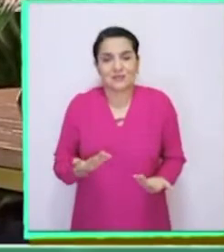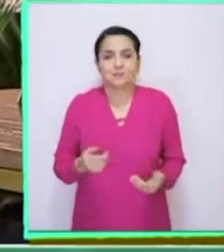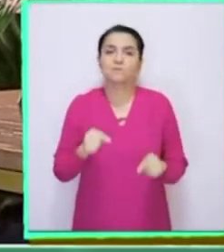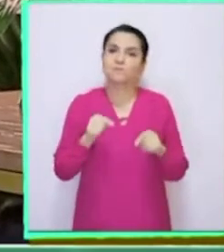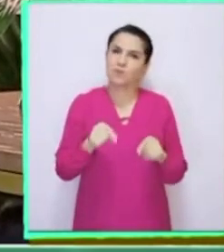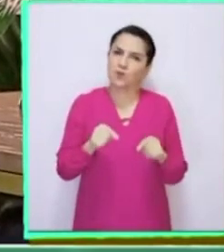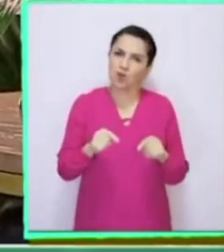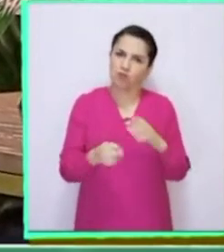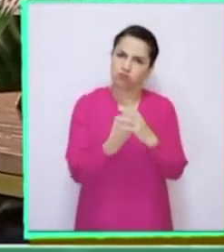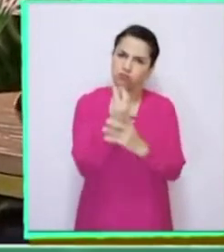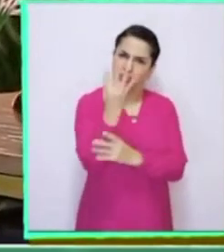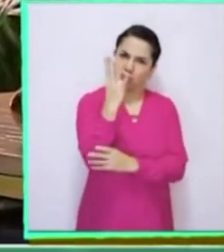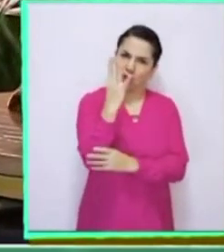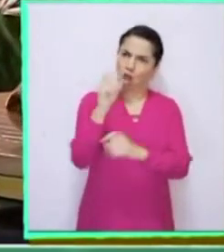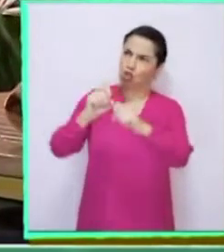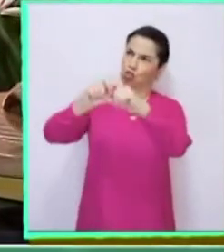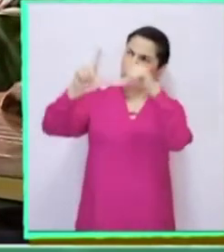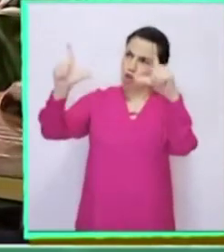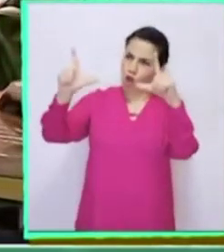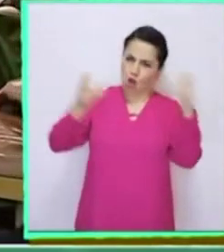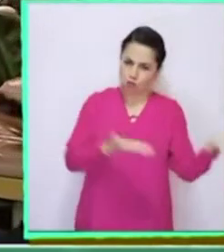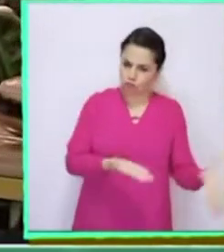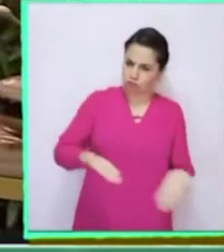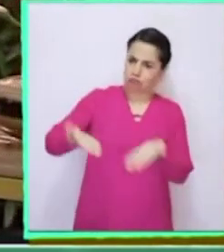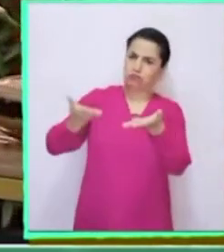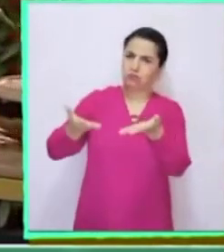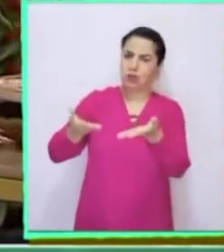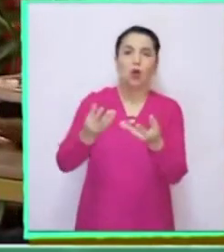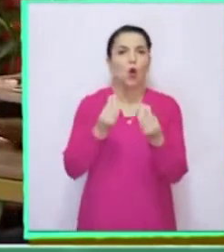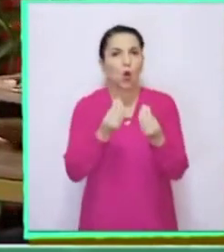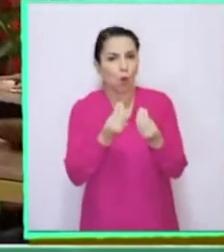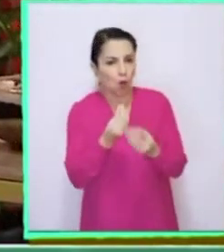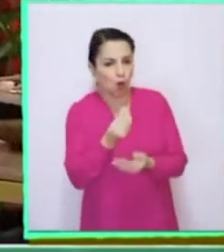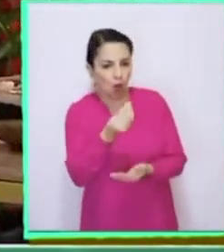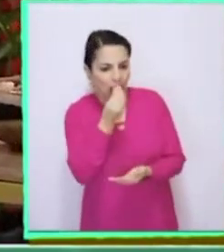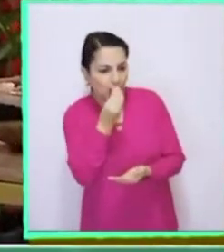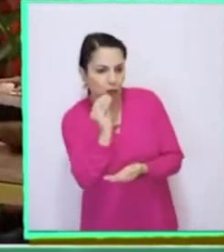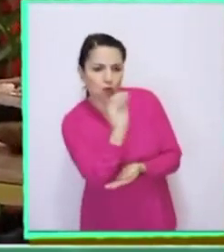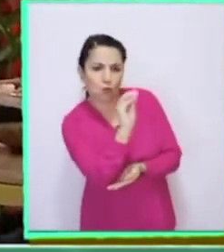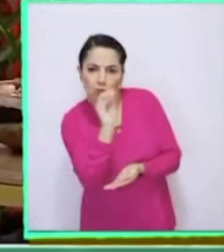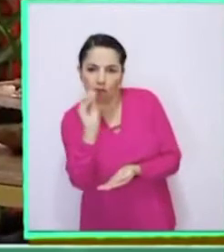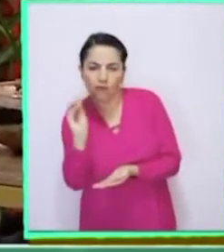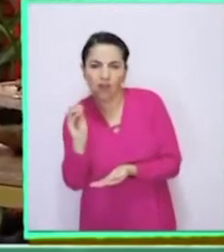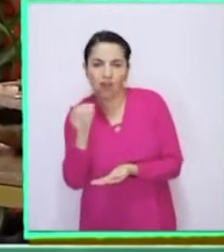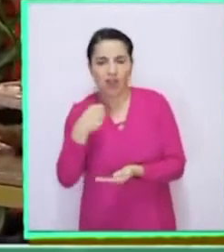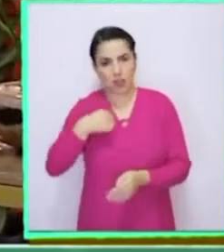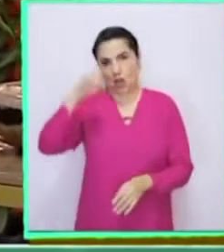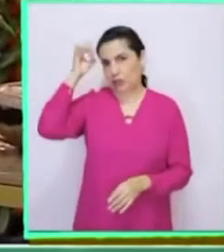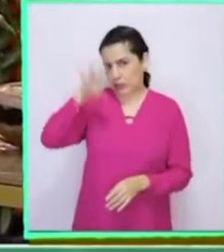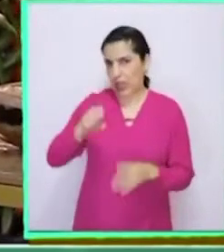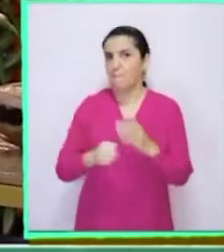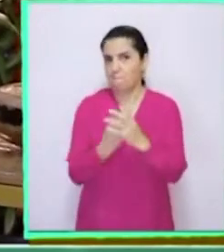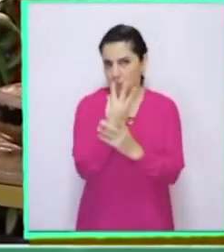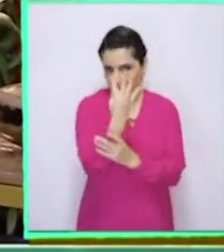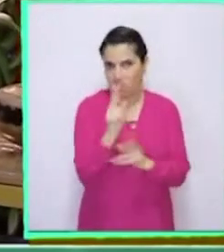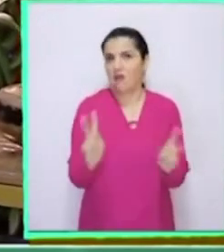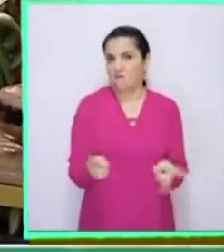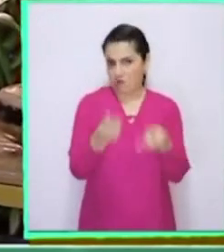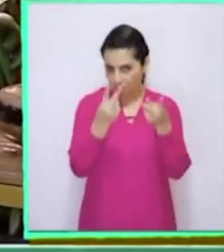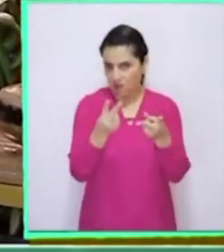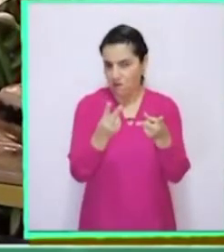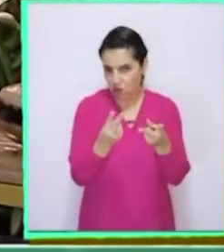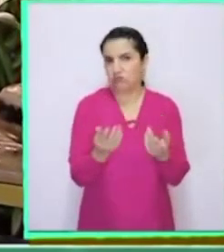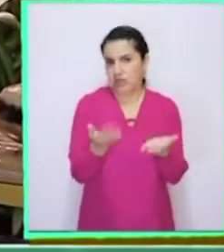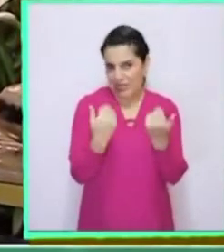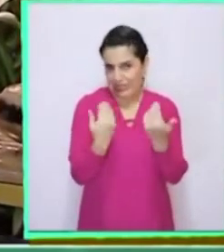¿Tendré que dejarla al sol a todas estas plantas? ¿O cómo las alimento? Porque algo que sí sé es que las plantas son seres vivos,